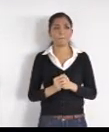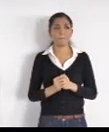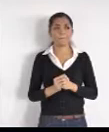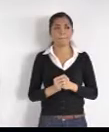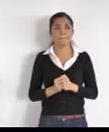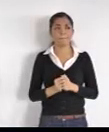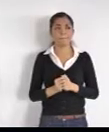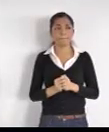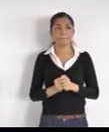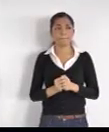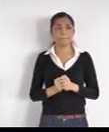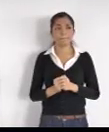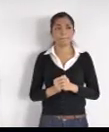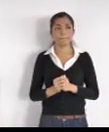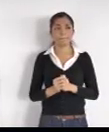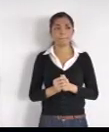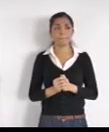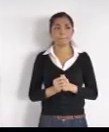aquí está, es que va adelante.